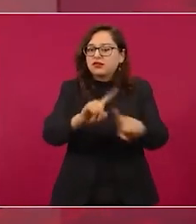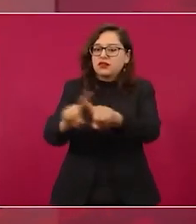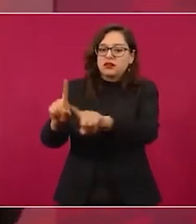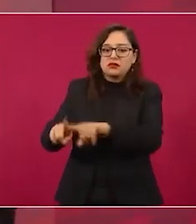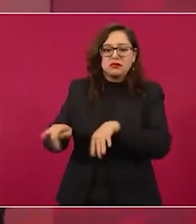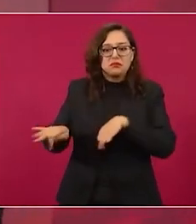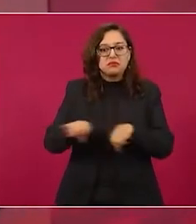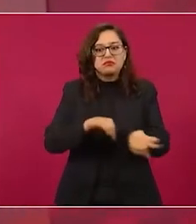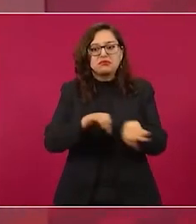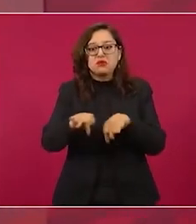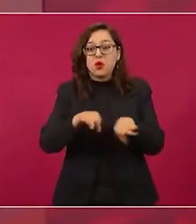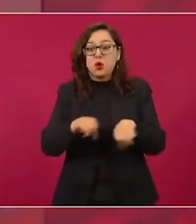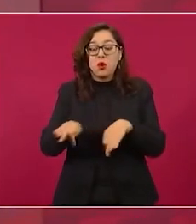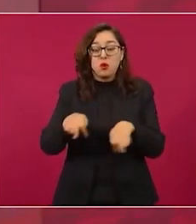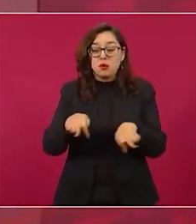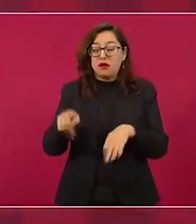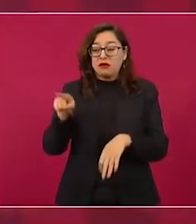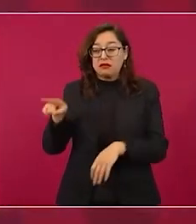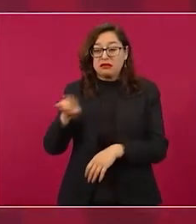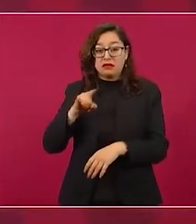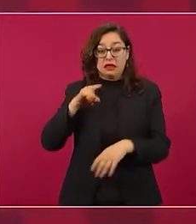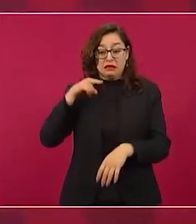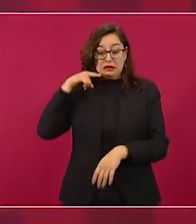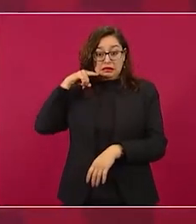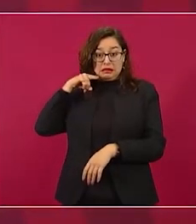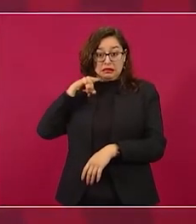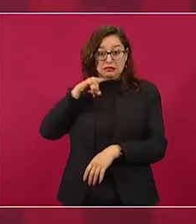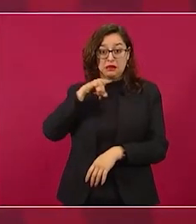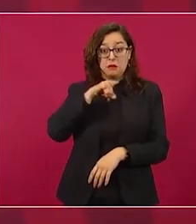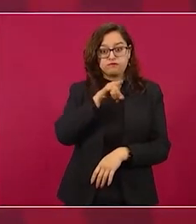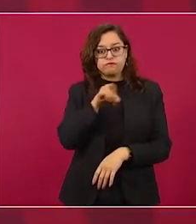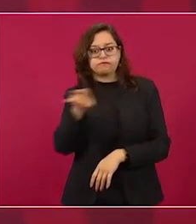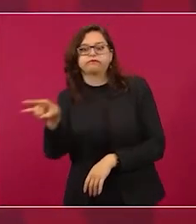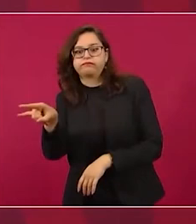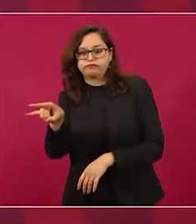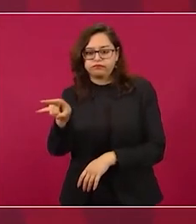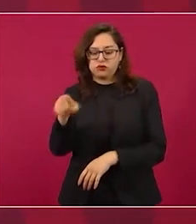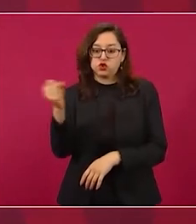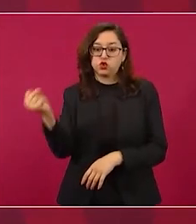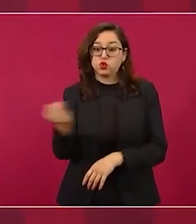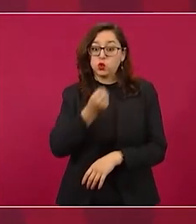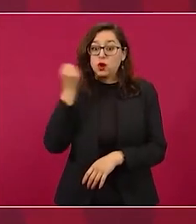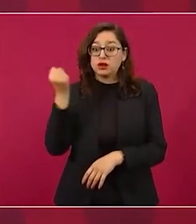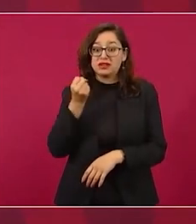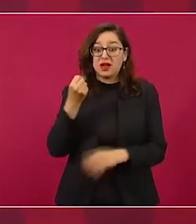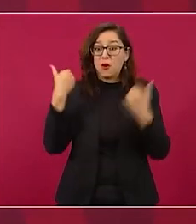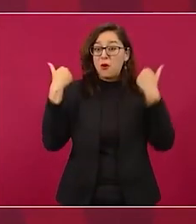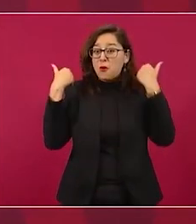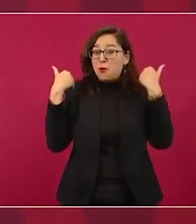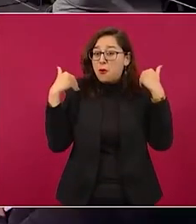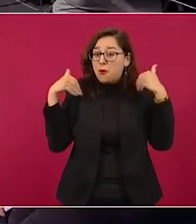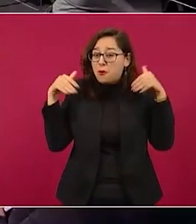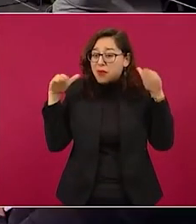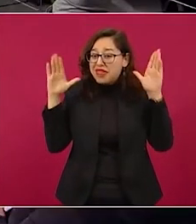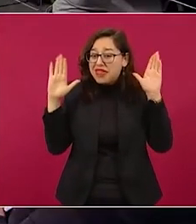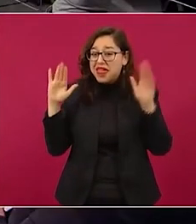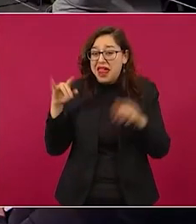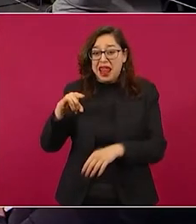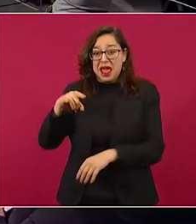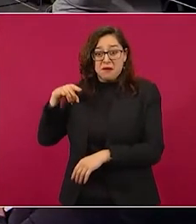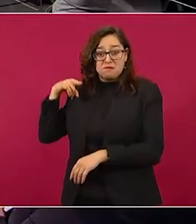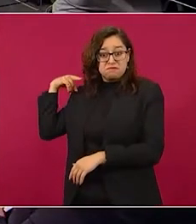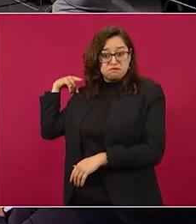iban a perder la vida muchos. Muchachos, muy